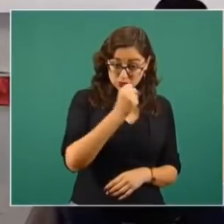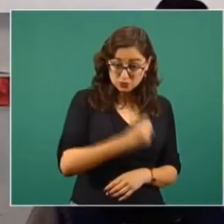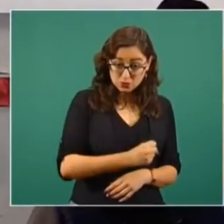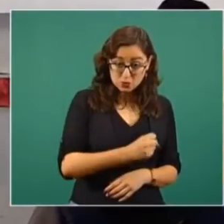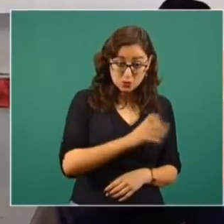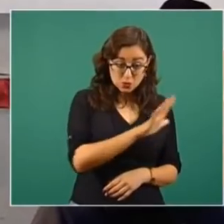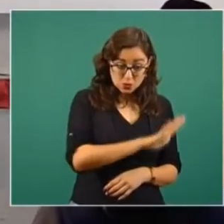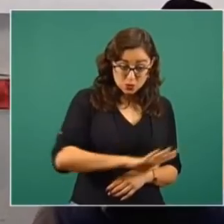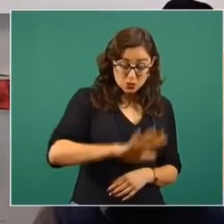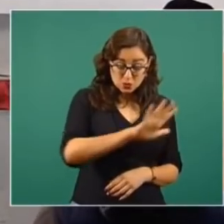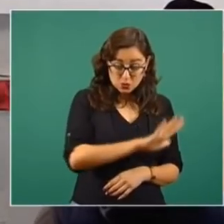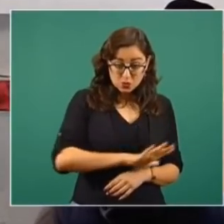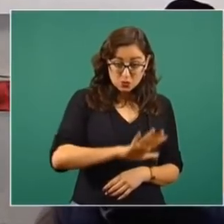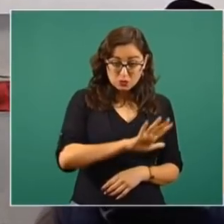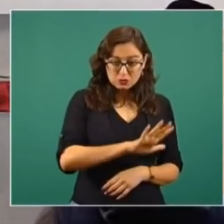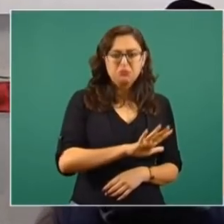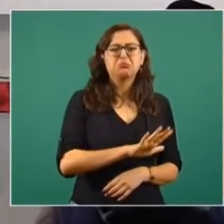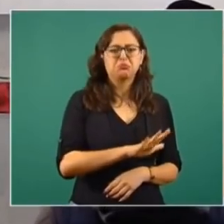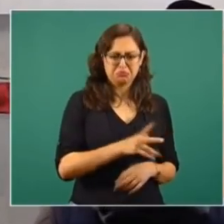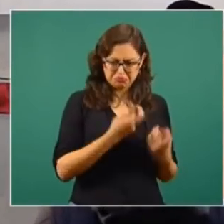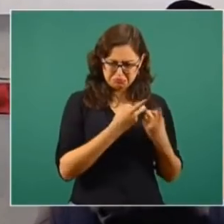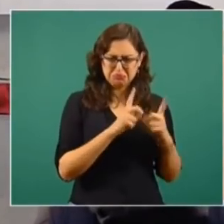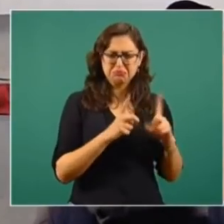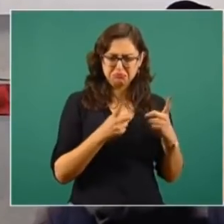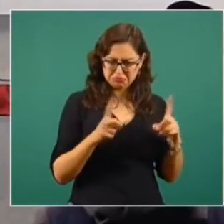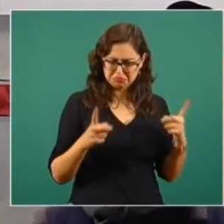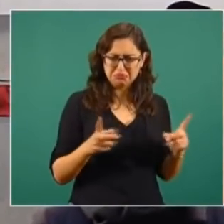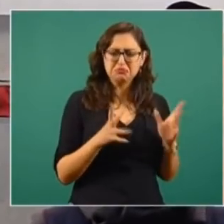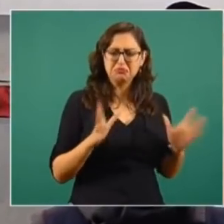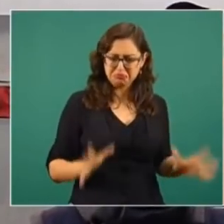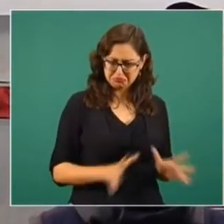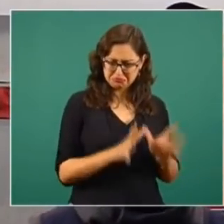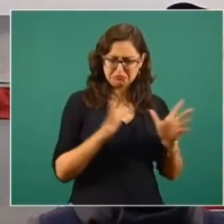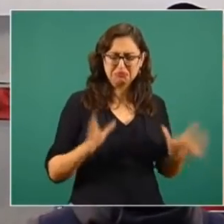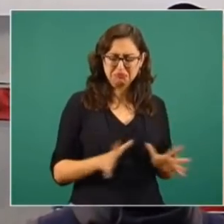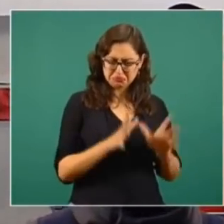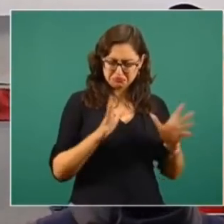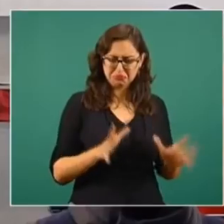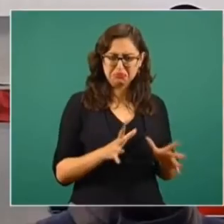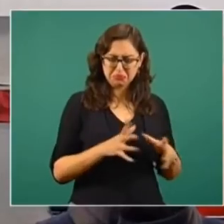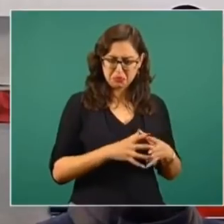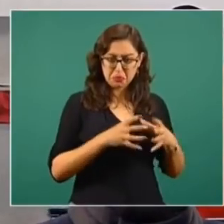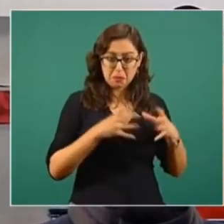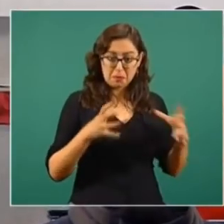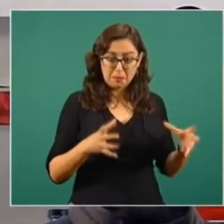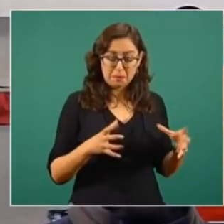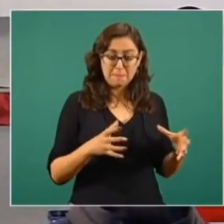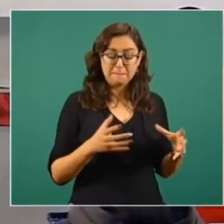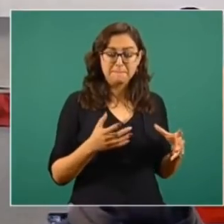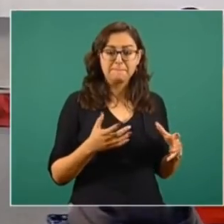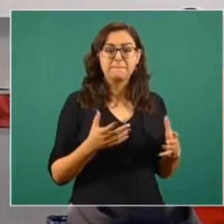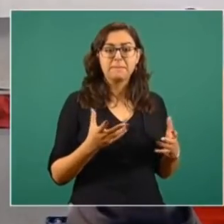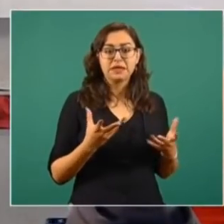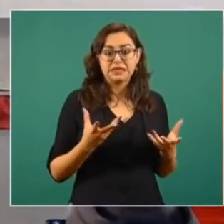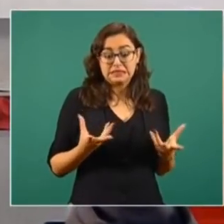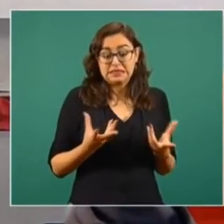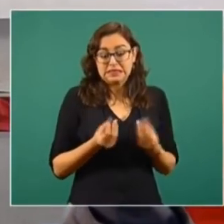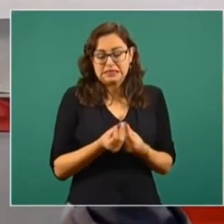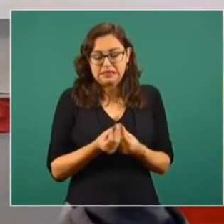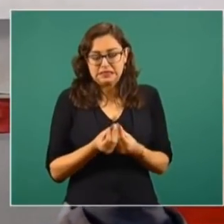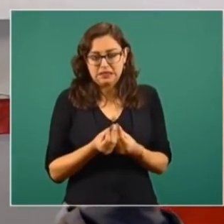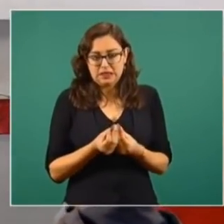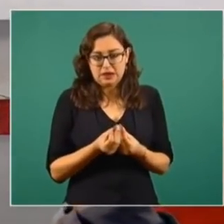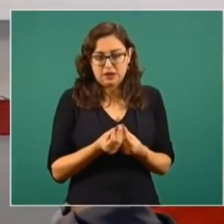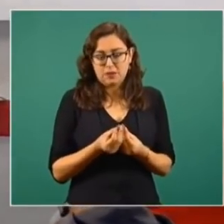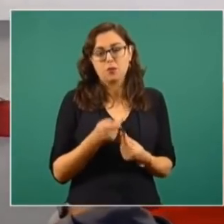un buen desarrollo lo que está junto a Vallarta,